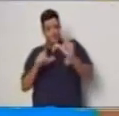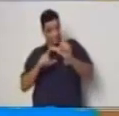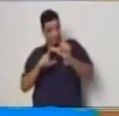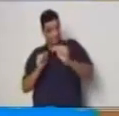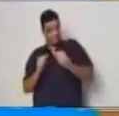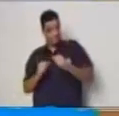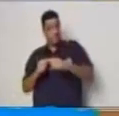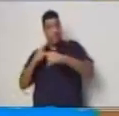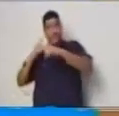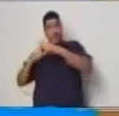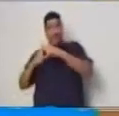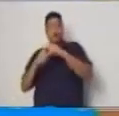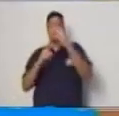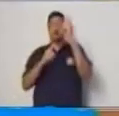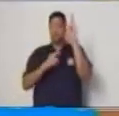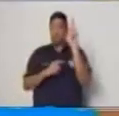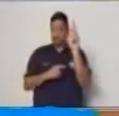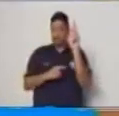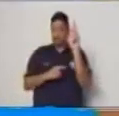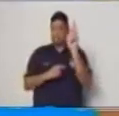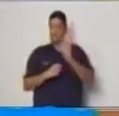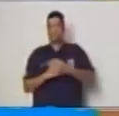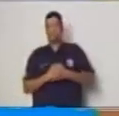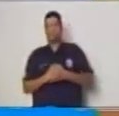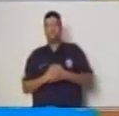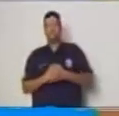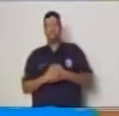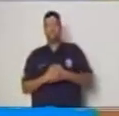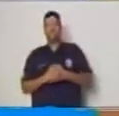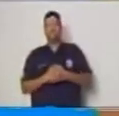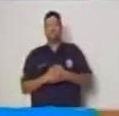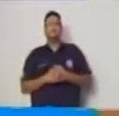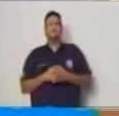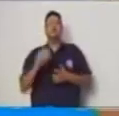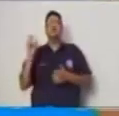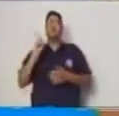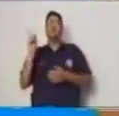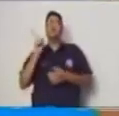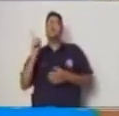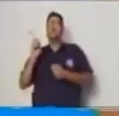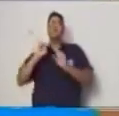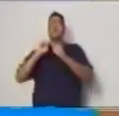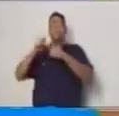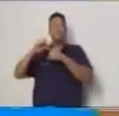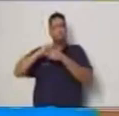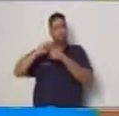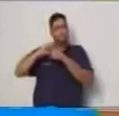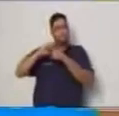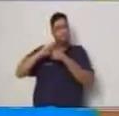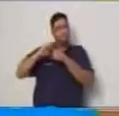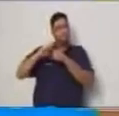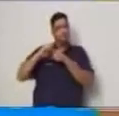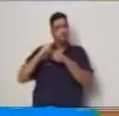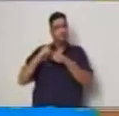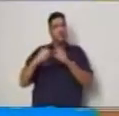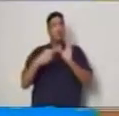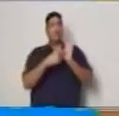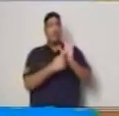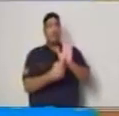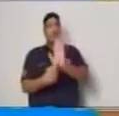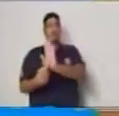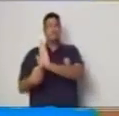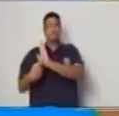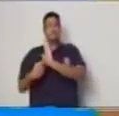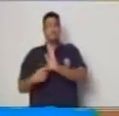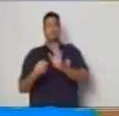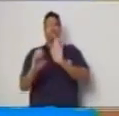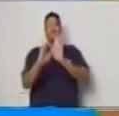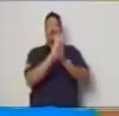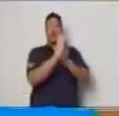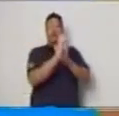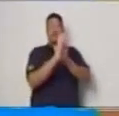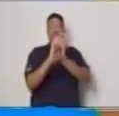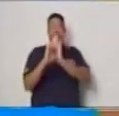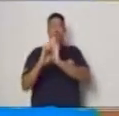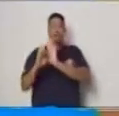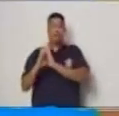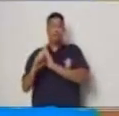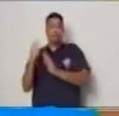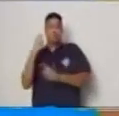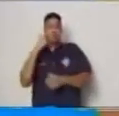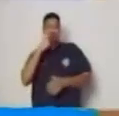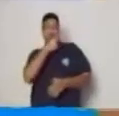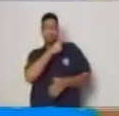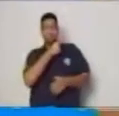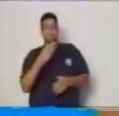claridad cuáles son las variables dónde se pueden aplicar y se dieron ejemplos como los que puedes ver acá